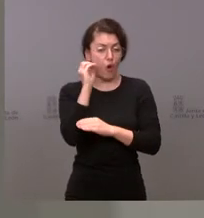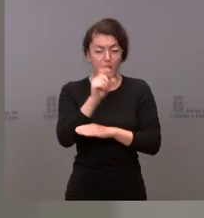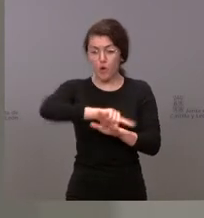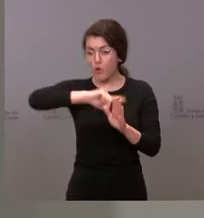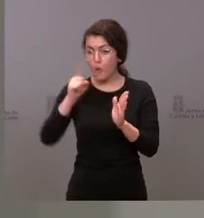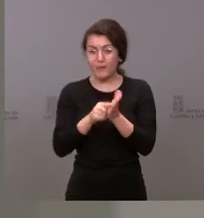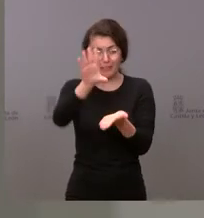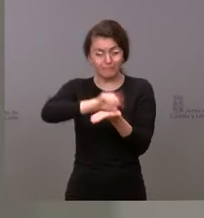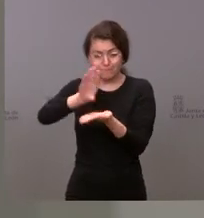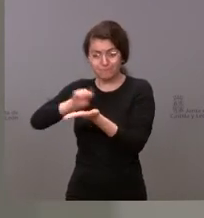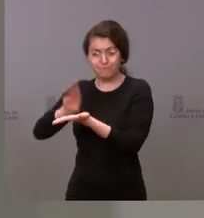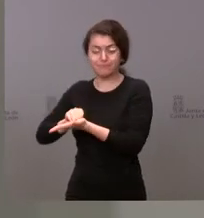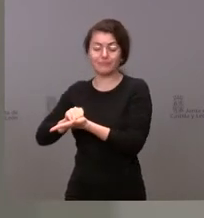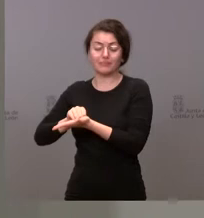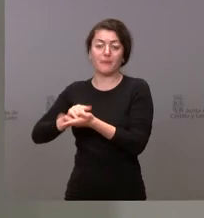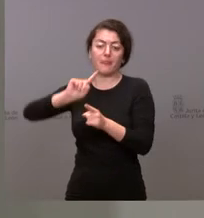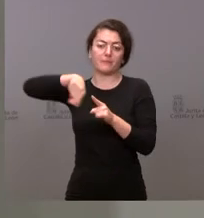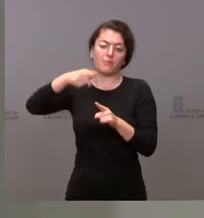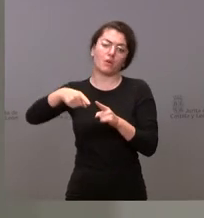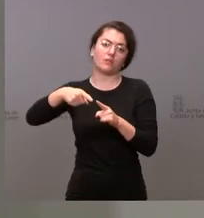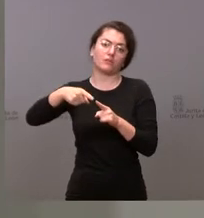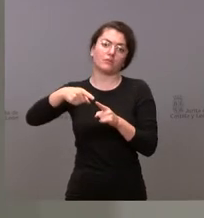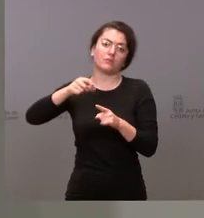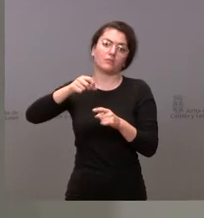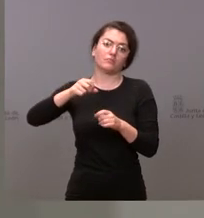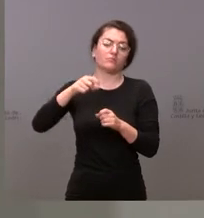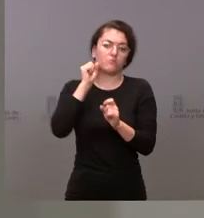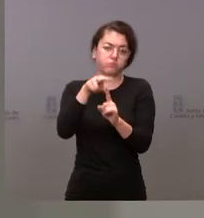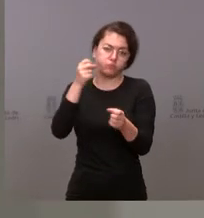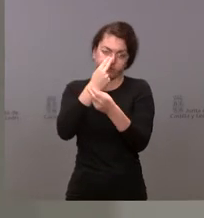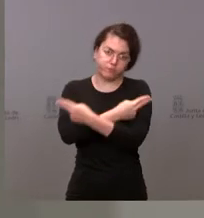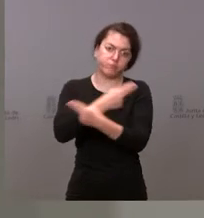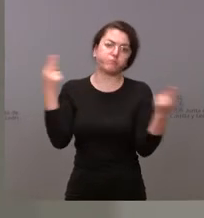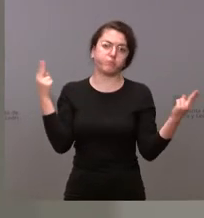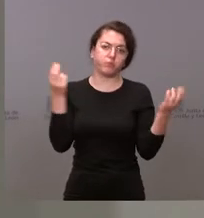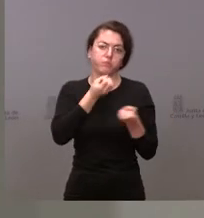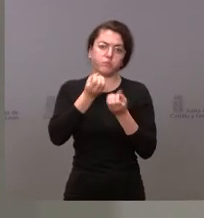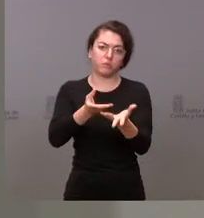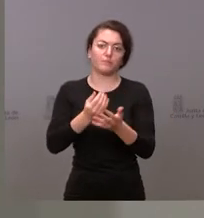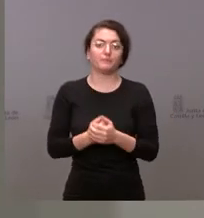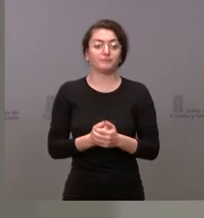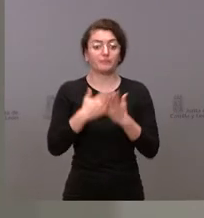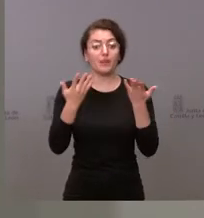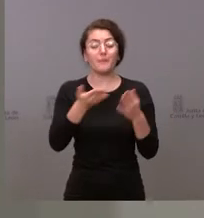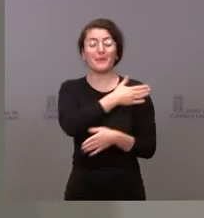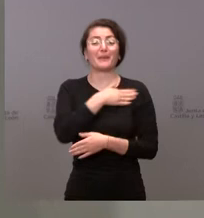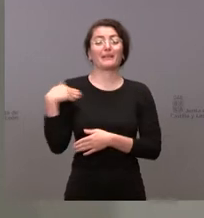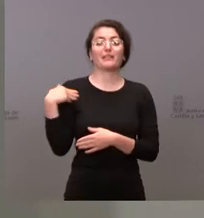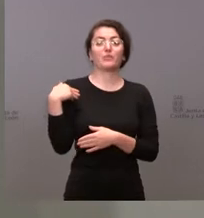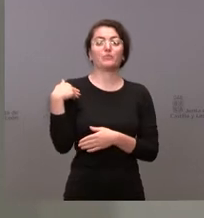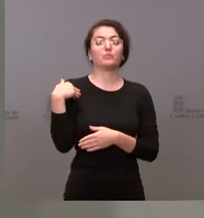naturalmente como hemos hecho siempre haremos pública nuestra posición pero a este respecto sí que quiero hacer un llamamiento a todos